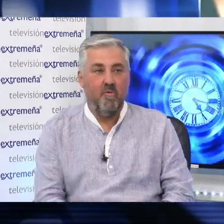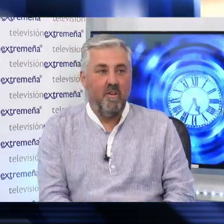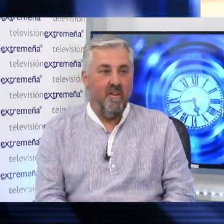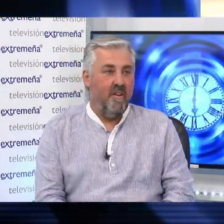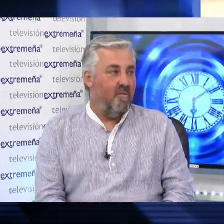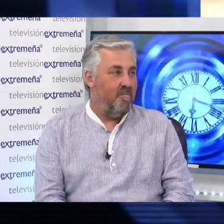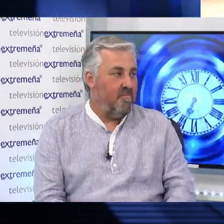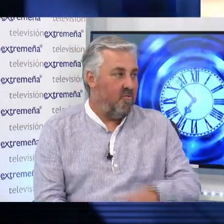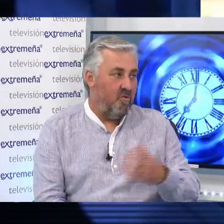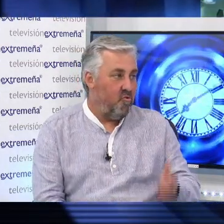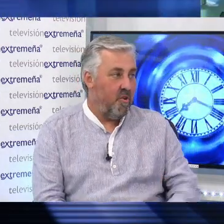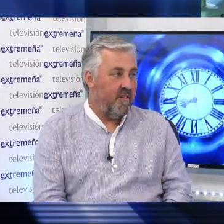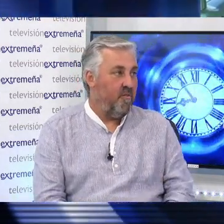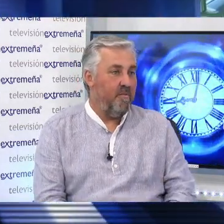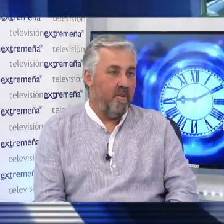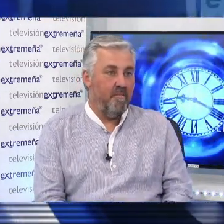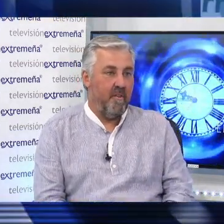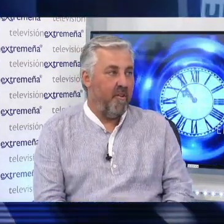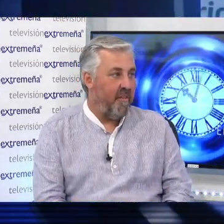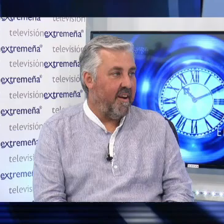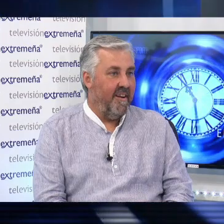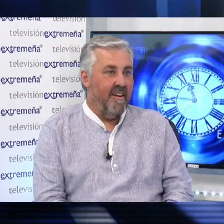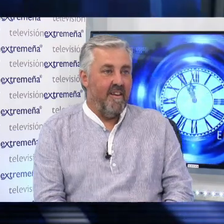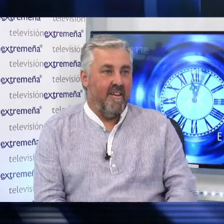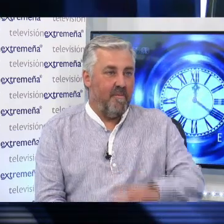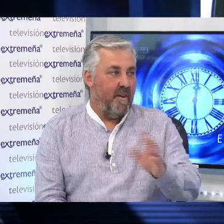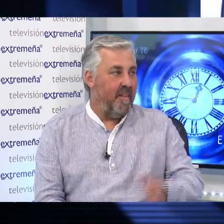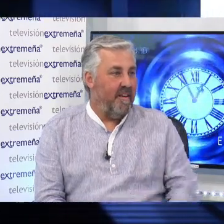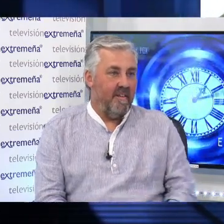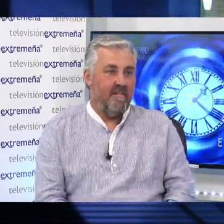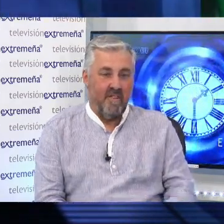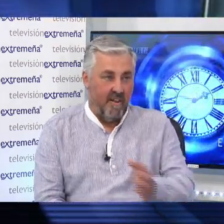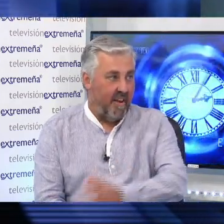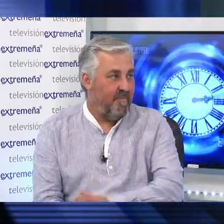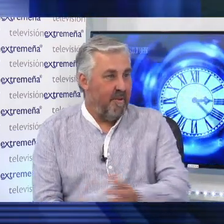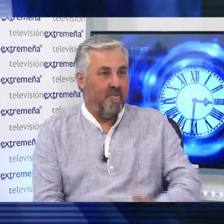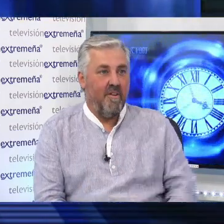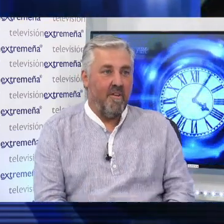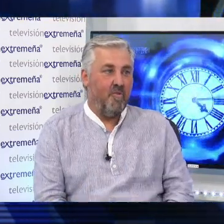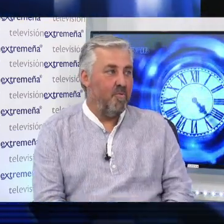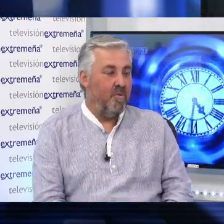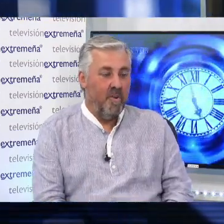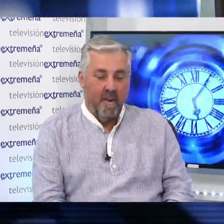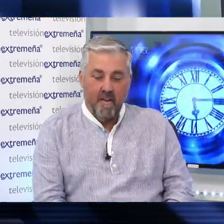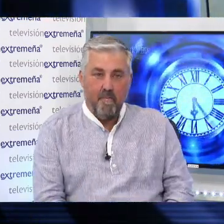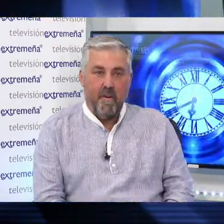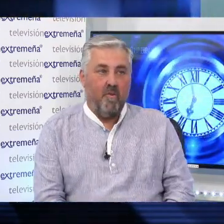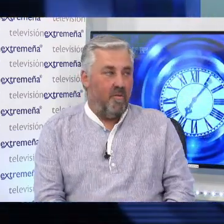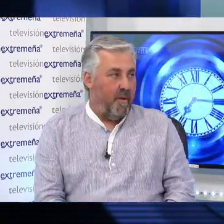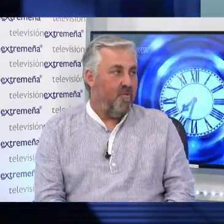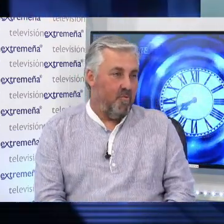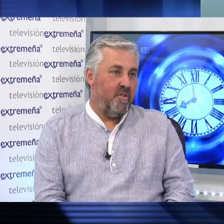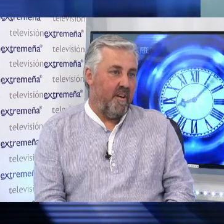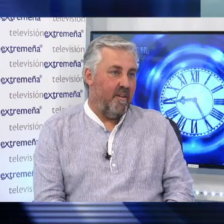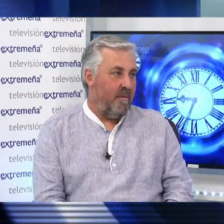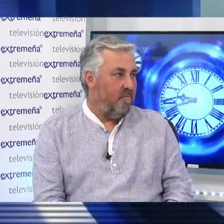lo uso casi nunca, pues prefiero andar en Mérida, sí el tren, pero el autobús no, pero